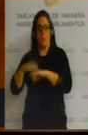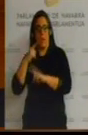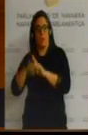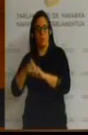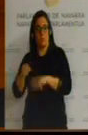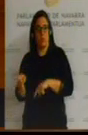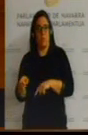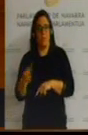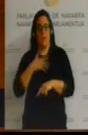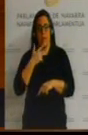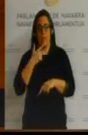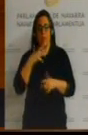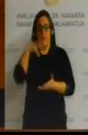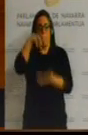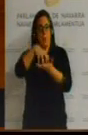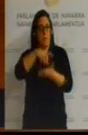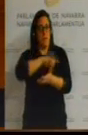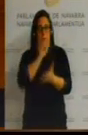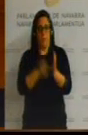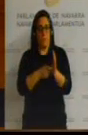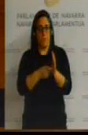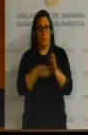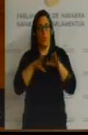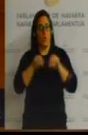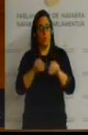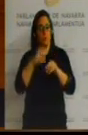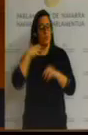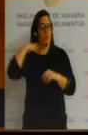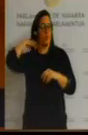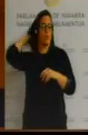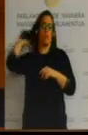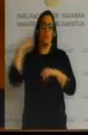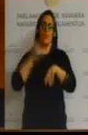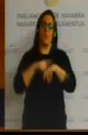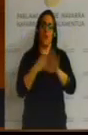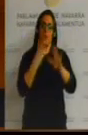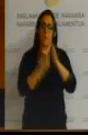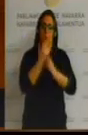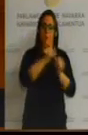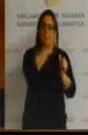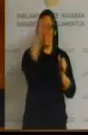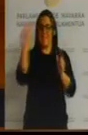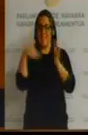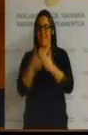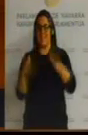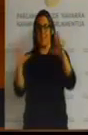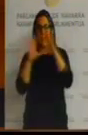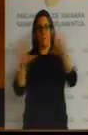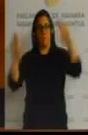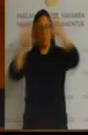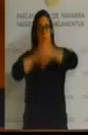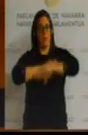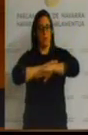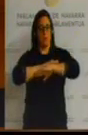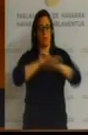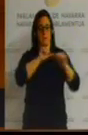un pabellón a tiempo completo, o sea, con un uso de desde las 9 de la mañana hasta las 10 de la noche, ocupado a